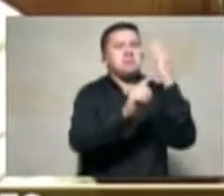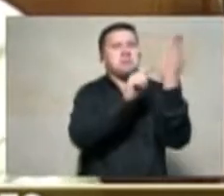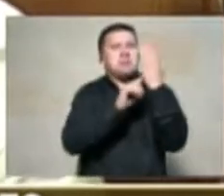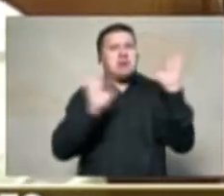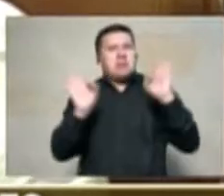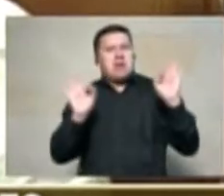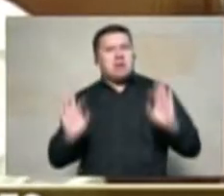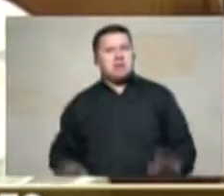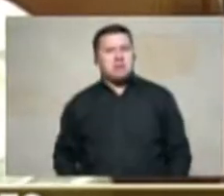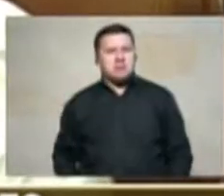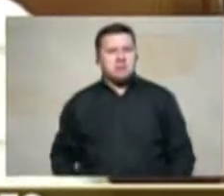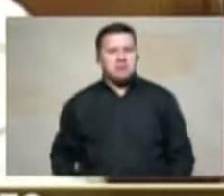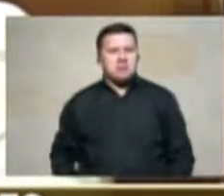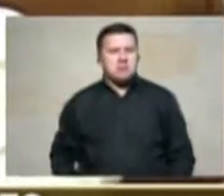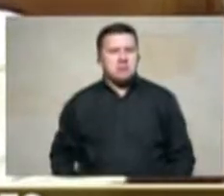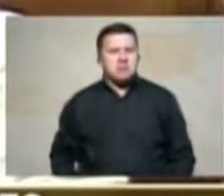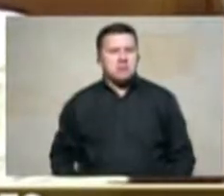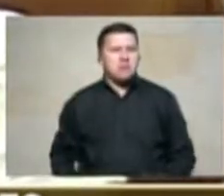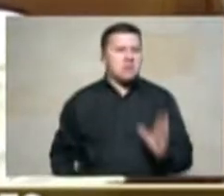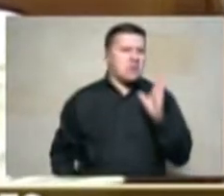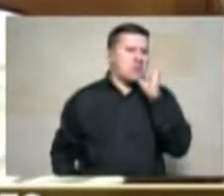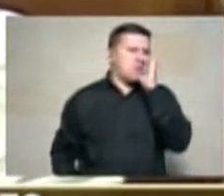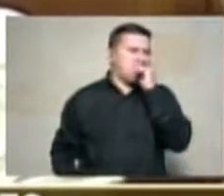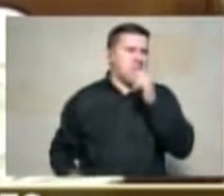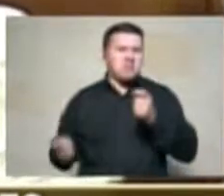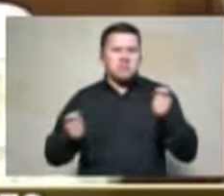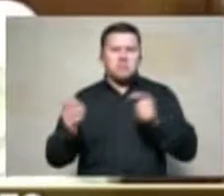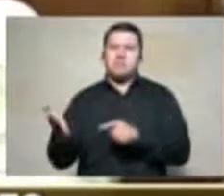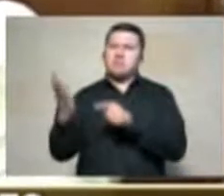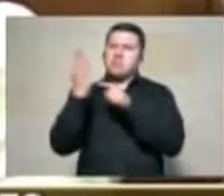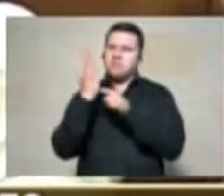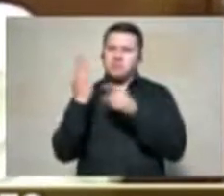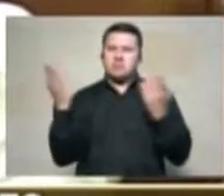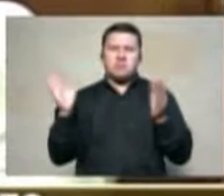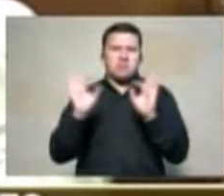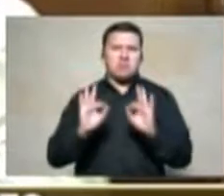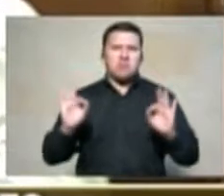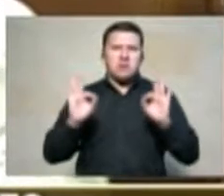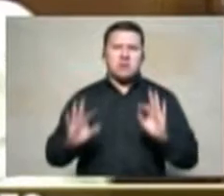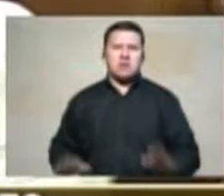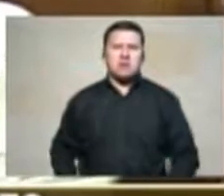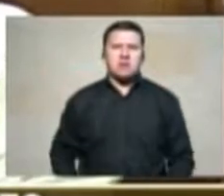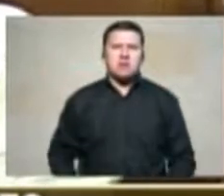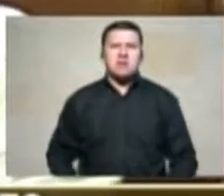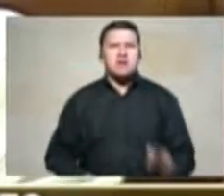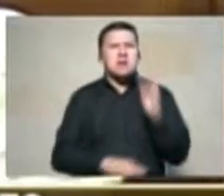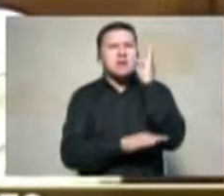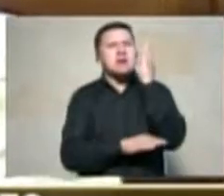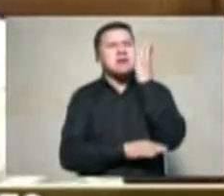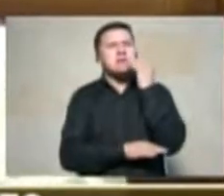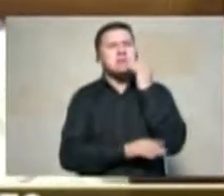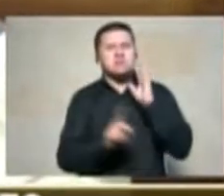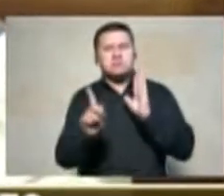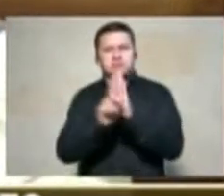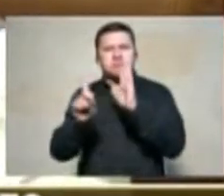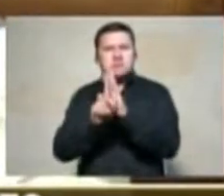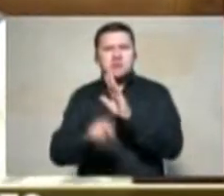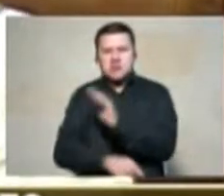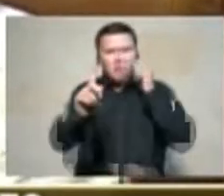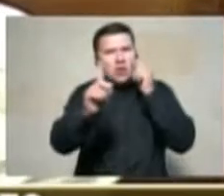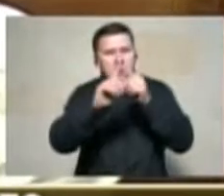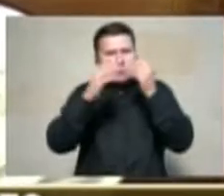absolutamente ninguna no se nos mostró ningún testimonio de personas desplazadas que